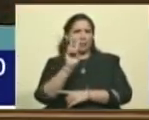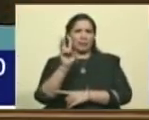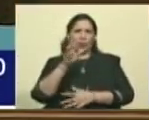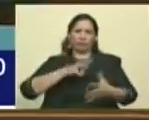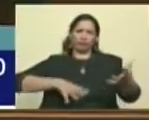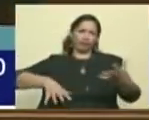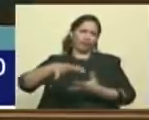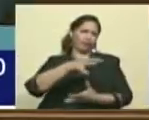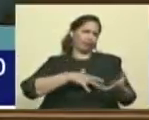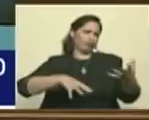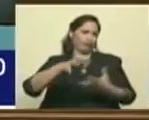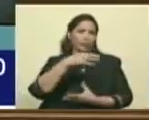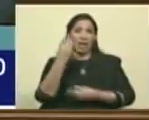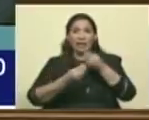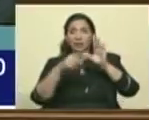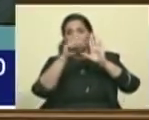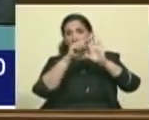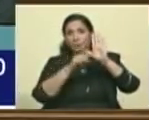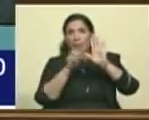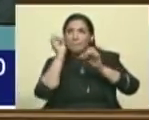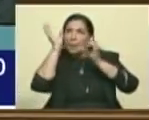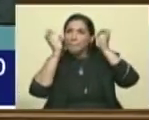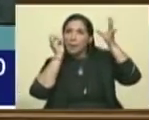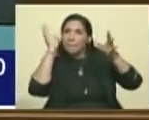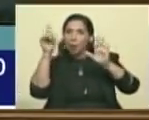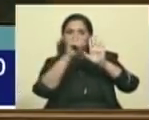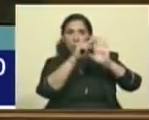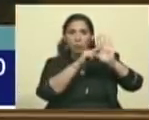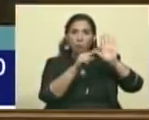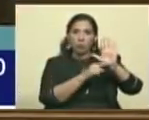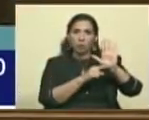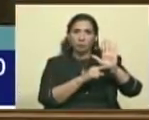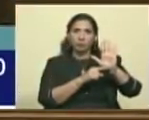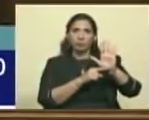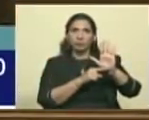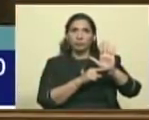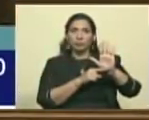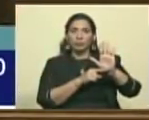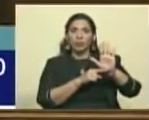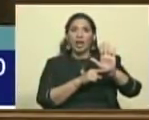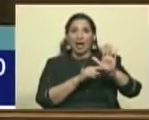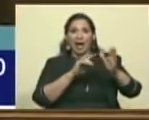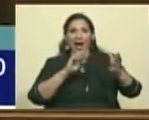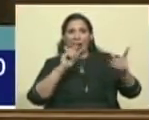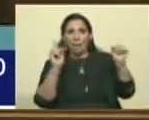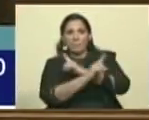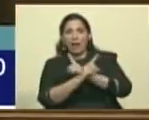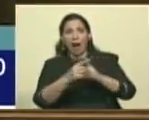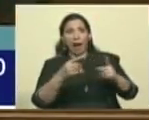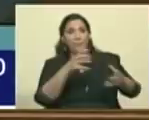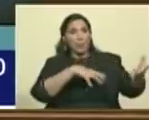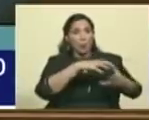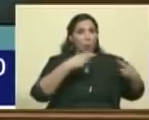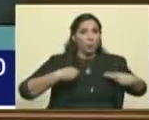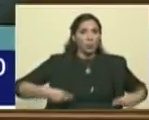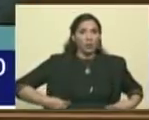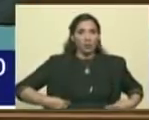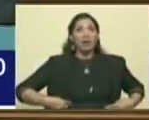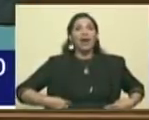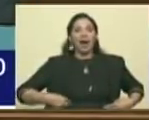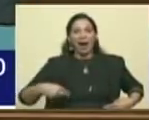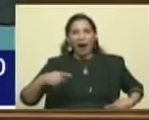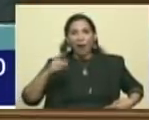Creando las condiciones para pasar de esa crisis humanitaria a lo que venía que era la